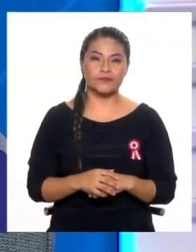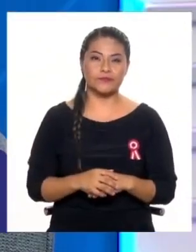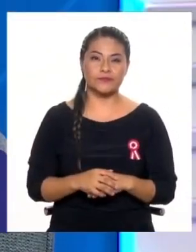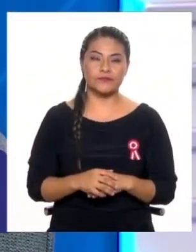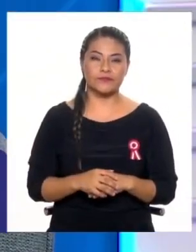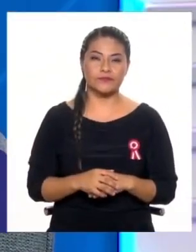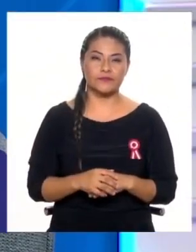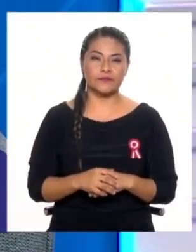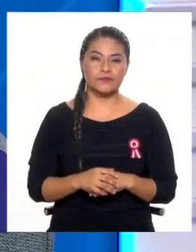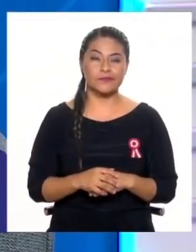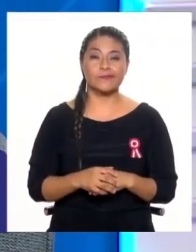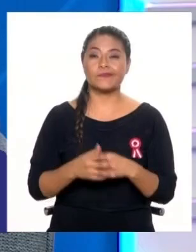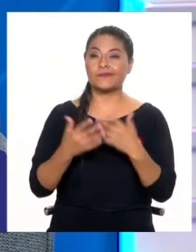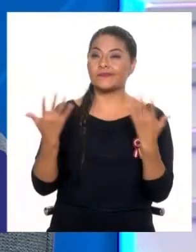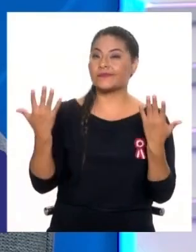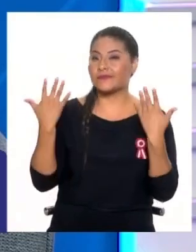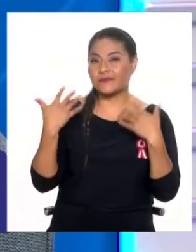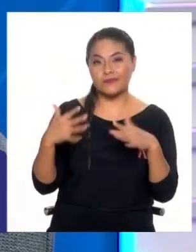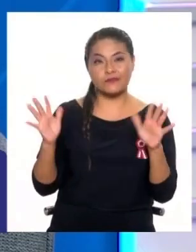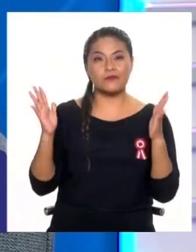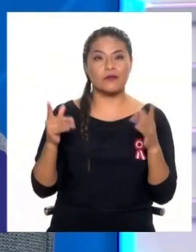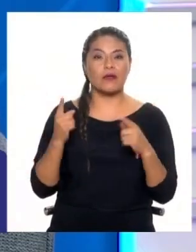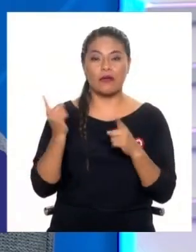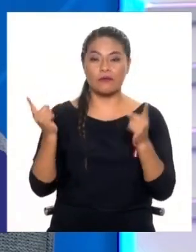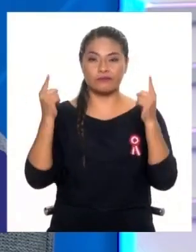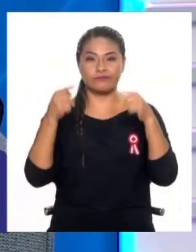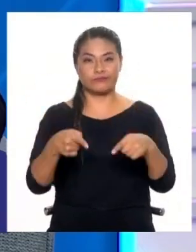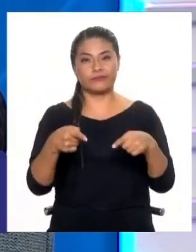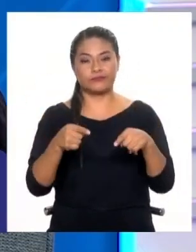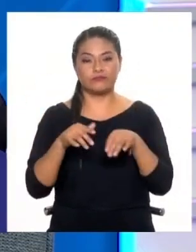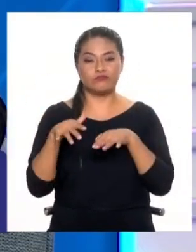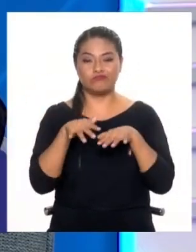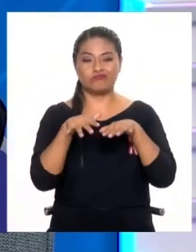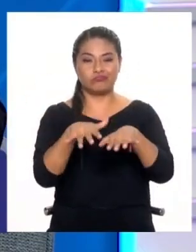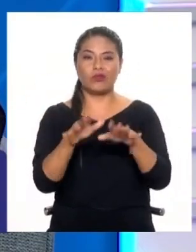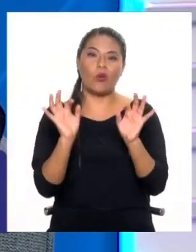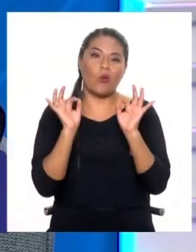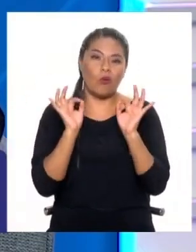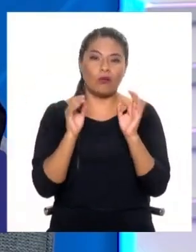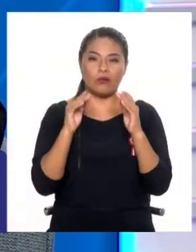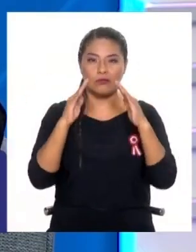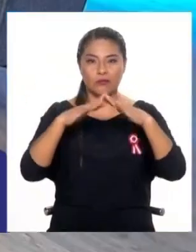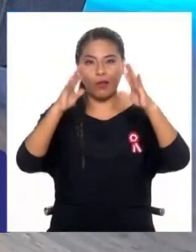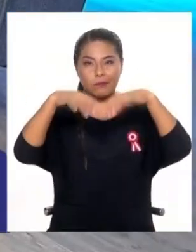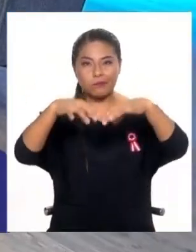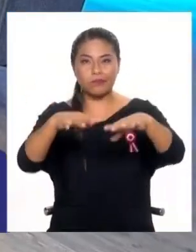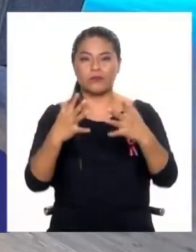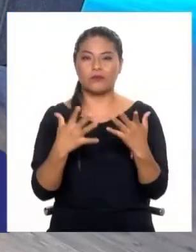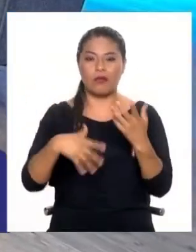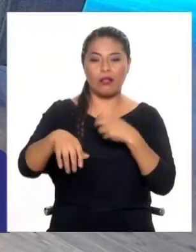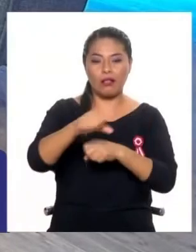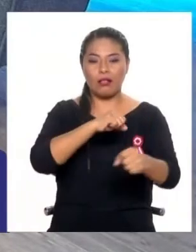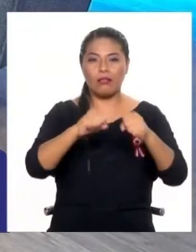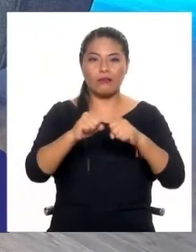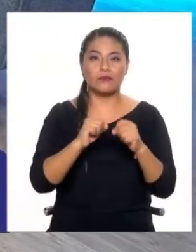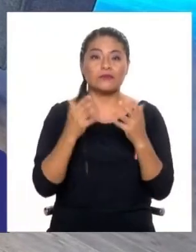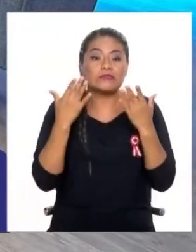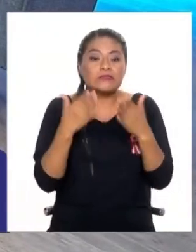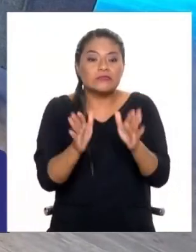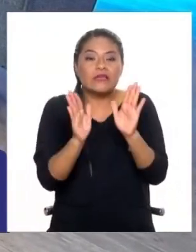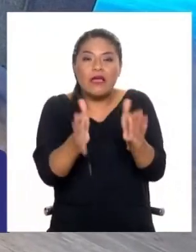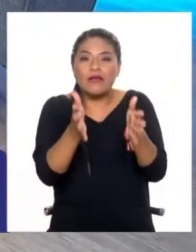ya se da la situación y definitivamente aparece el desastre. Las personas que están viviendo en estos lugares no queremos obviamente alarmar a nadie, pero